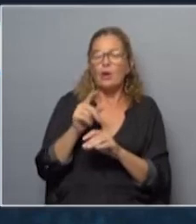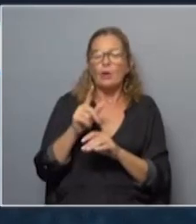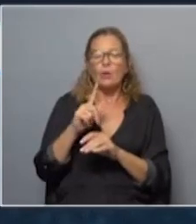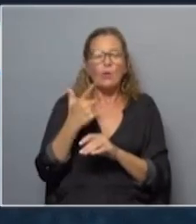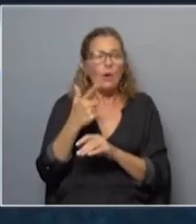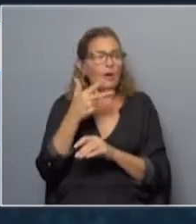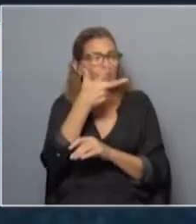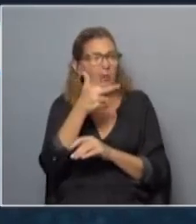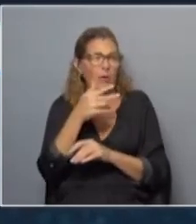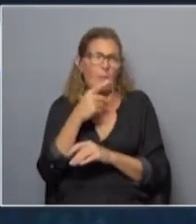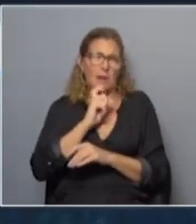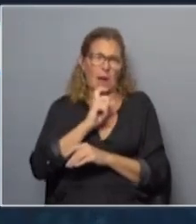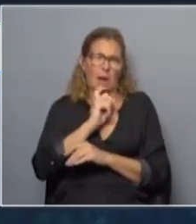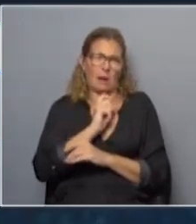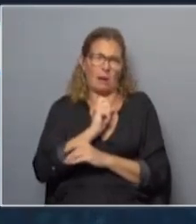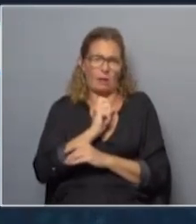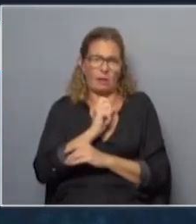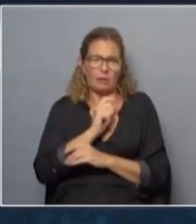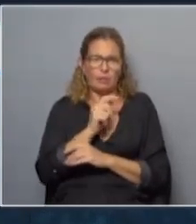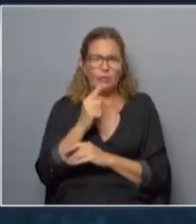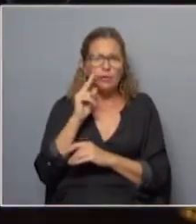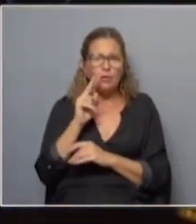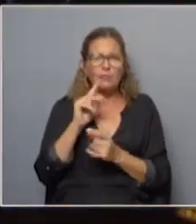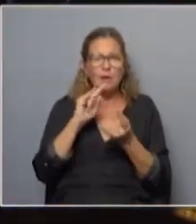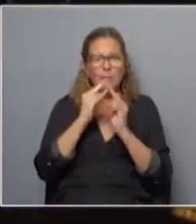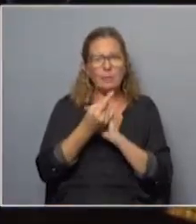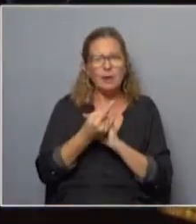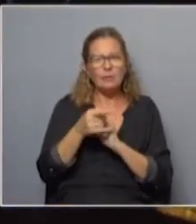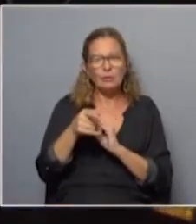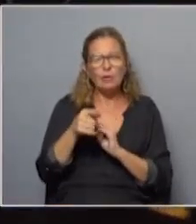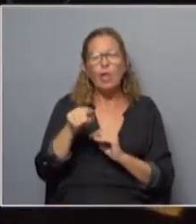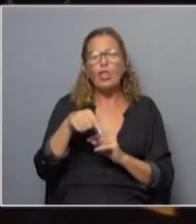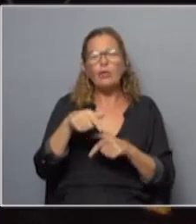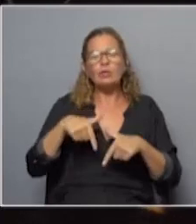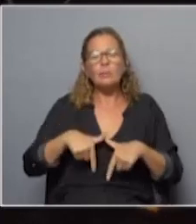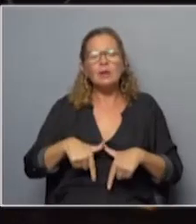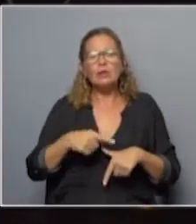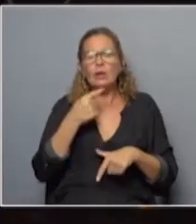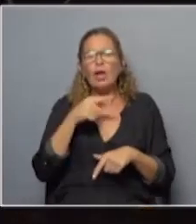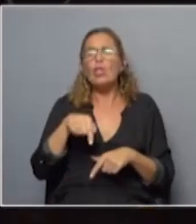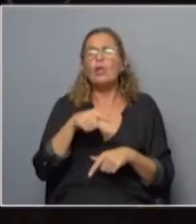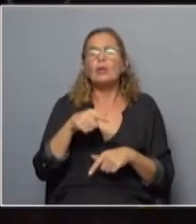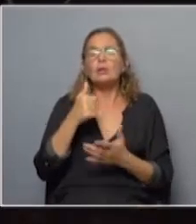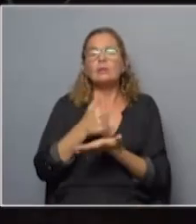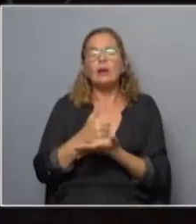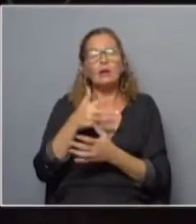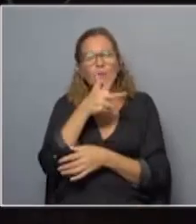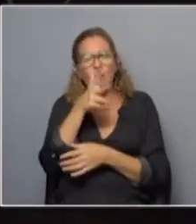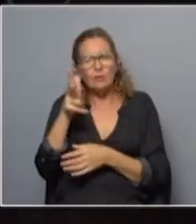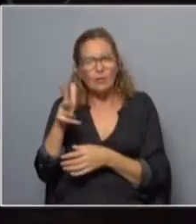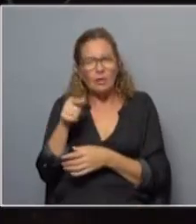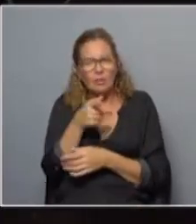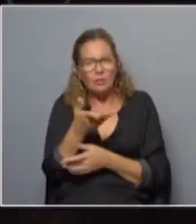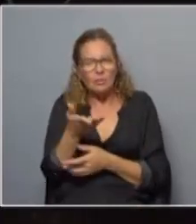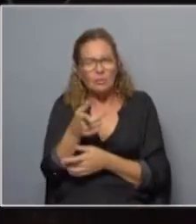no lo creo yo no vi en el parlamento esto en el que un ministro decía ¿dónde están las filmaciones? no, no si usted